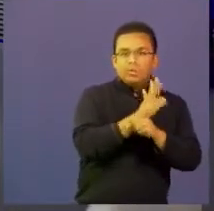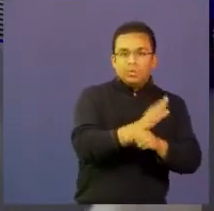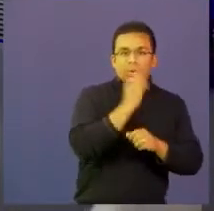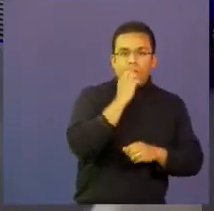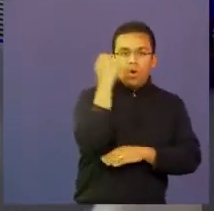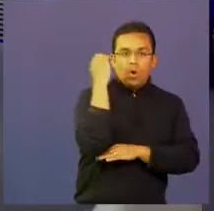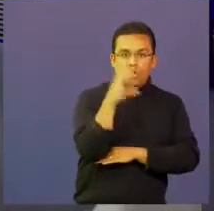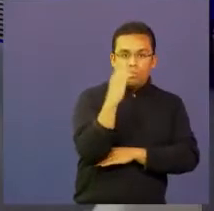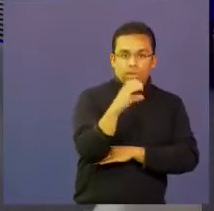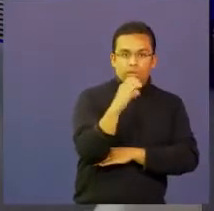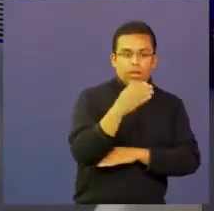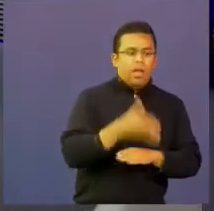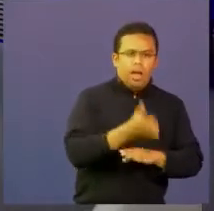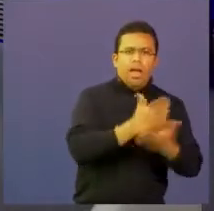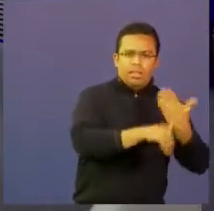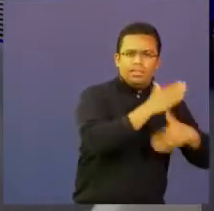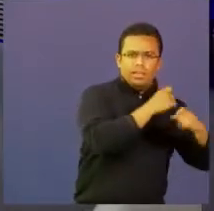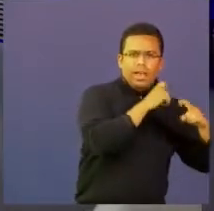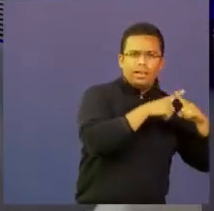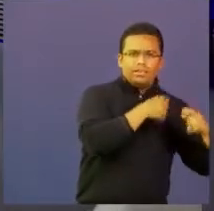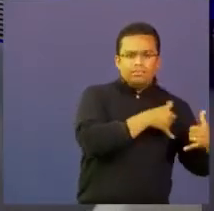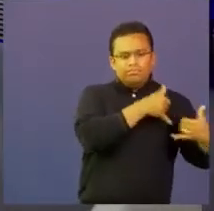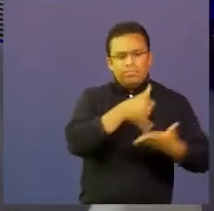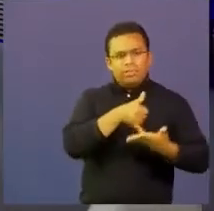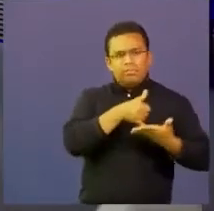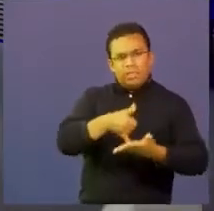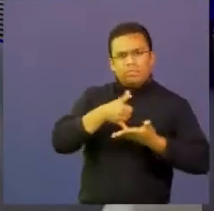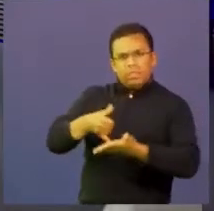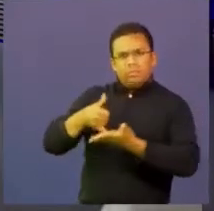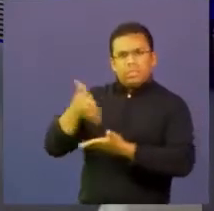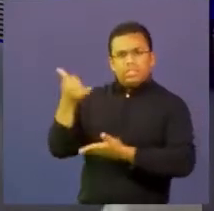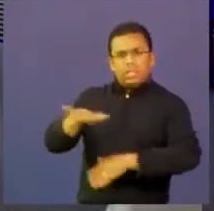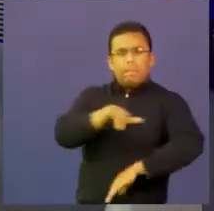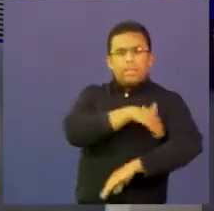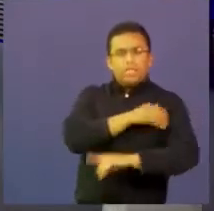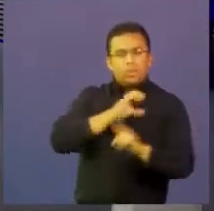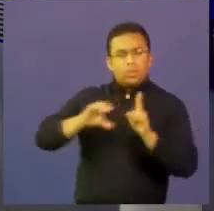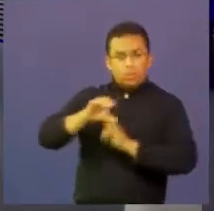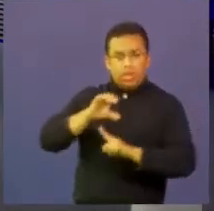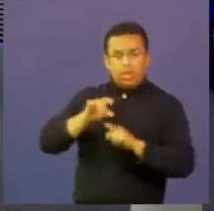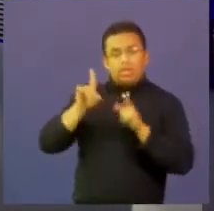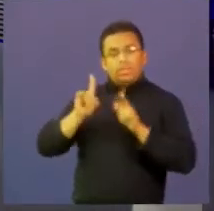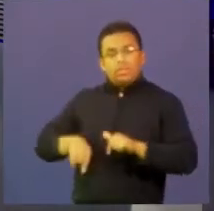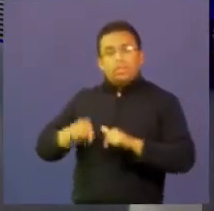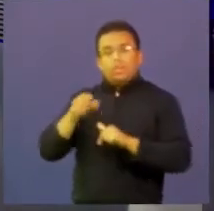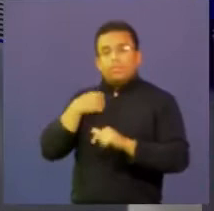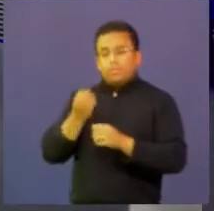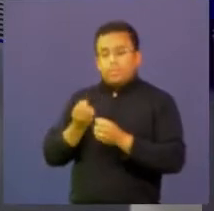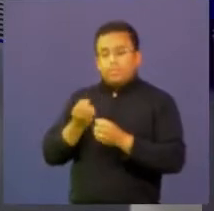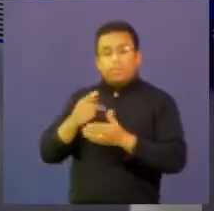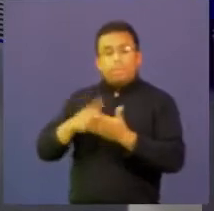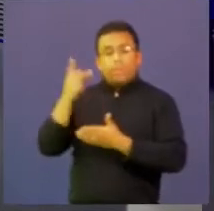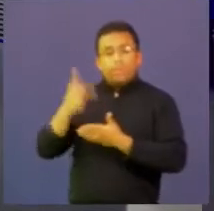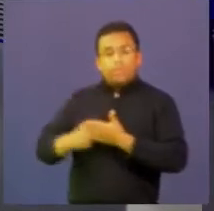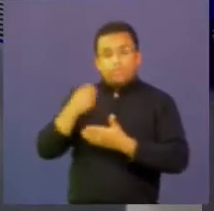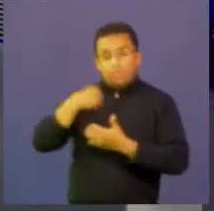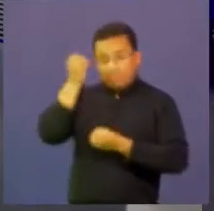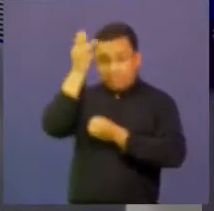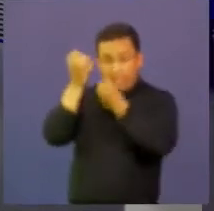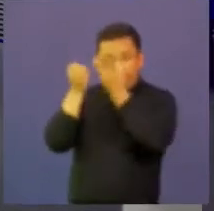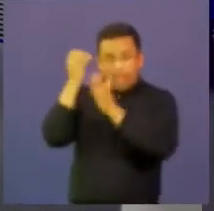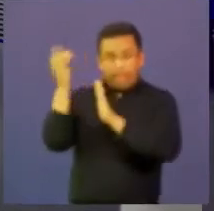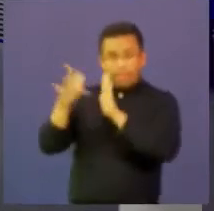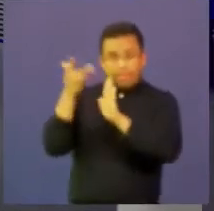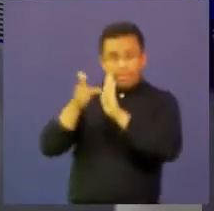ganadores de estímulos del proyecto del Ministerio de Cultura y del proyecto Crea Digital. Muchos de los ganadores que